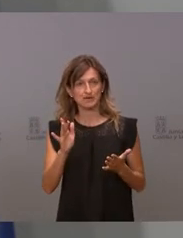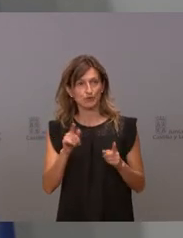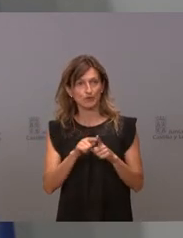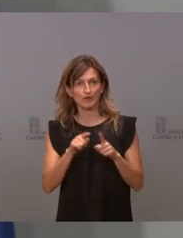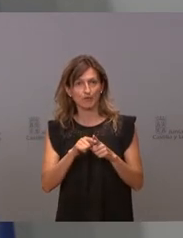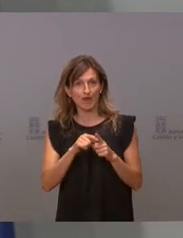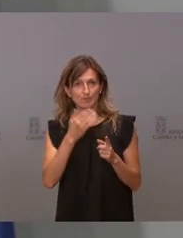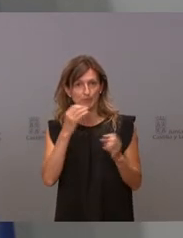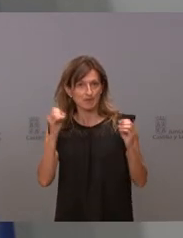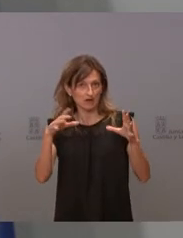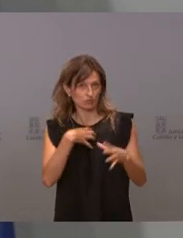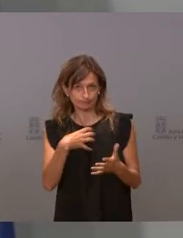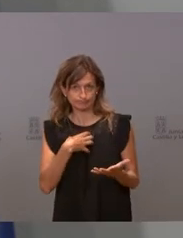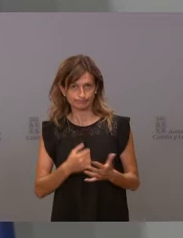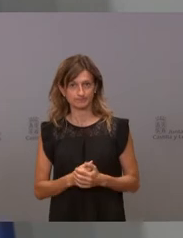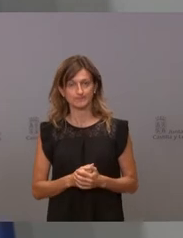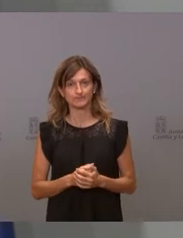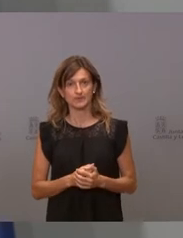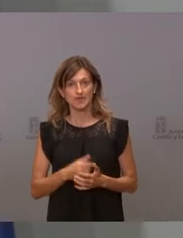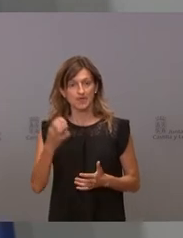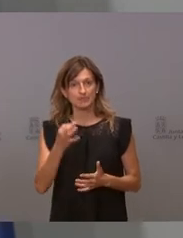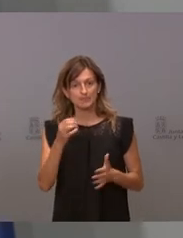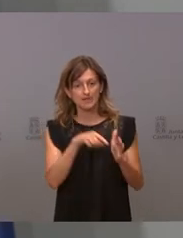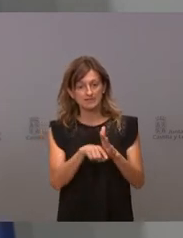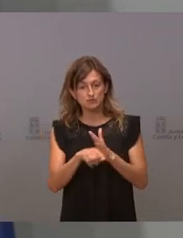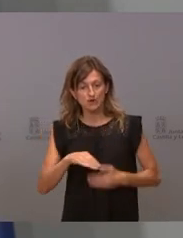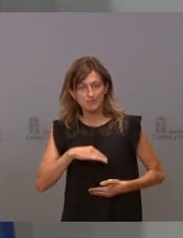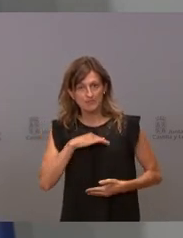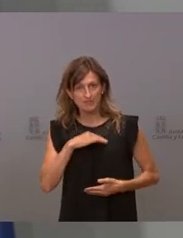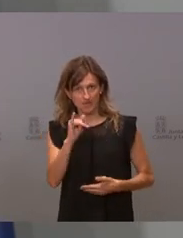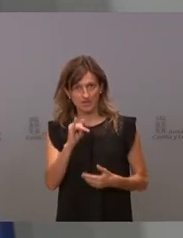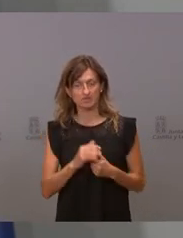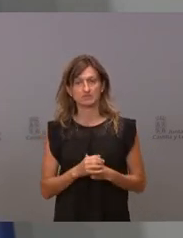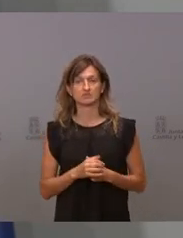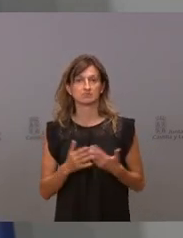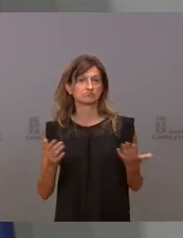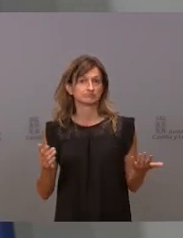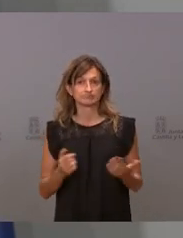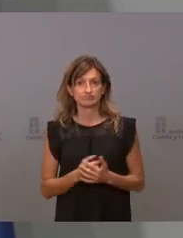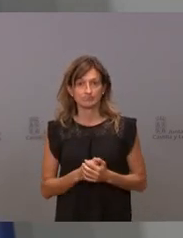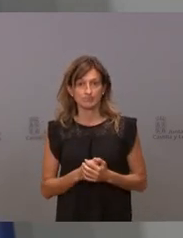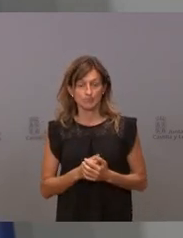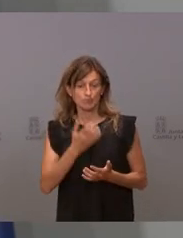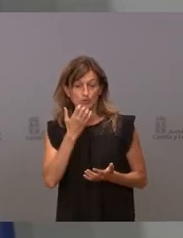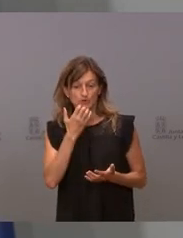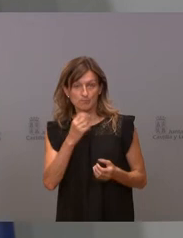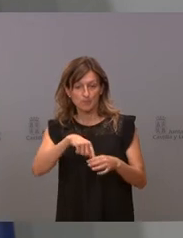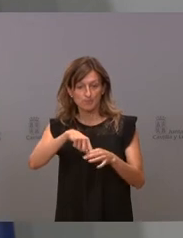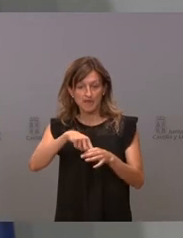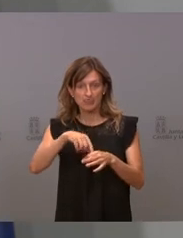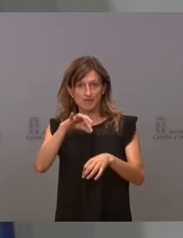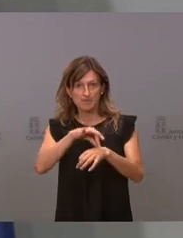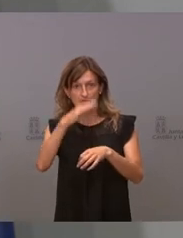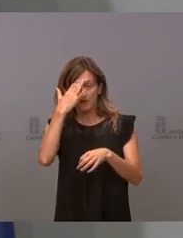aguas. Nosotros tenemos capacidad de gestionar, pero no tenemos capacidad de crear plazas de médico de